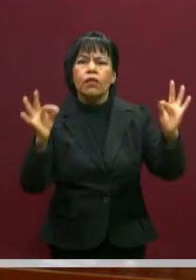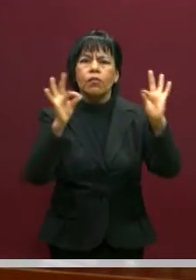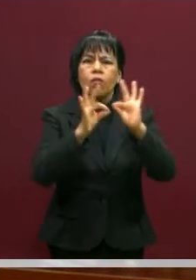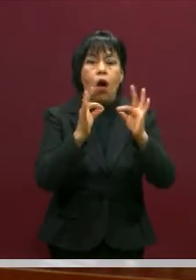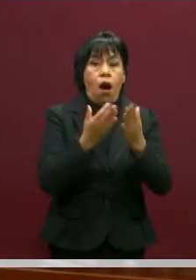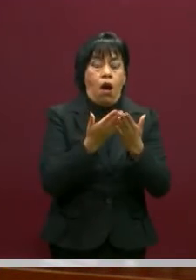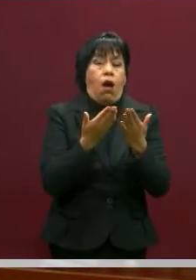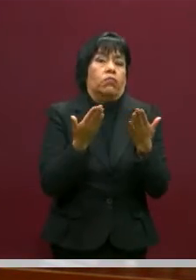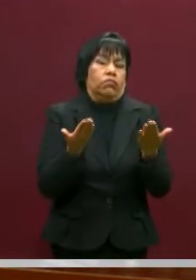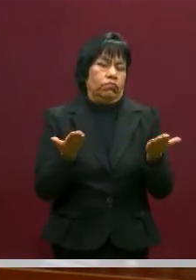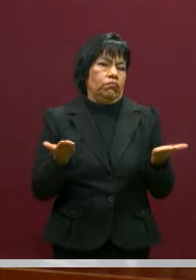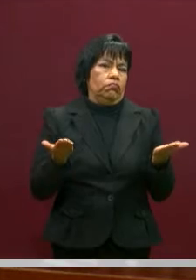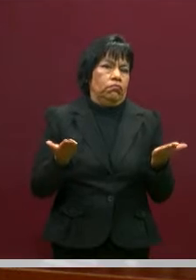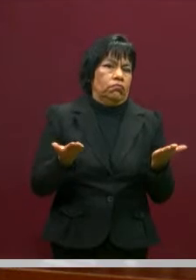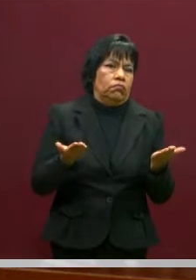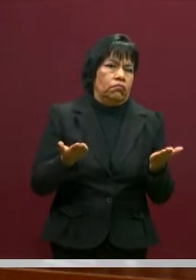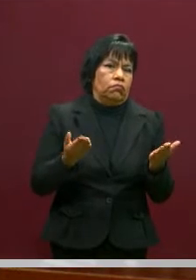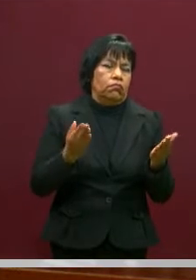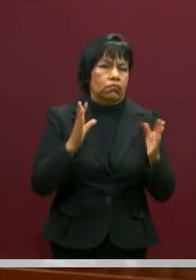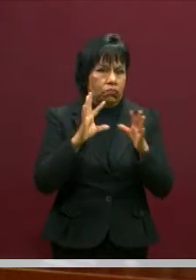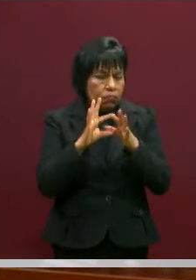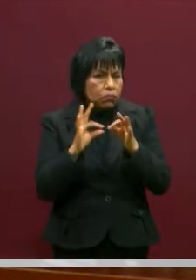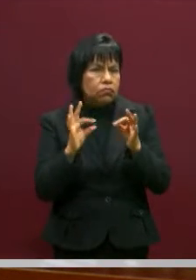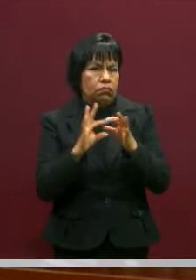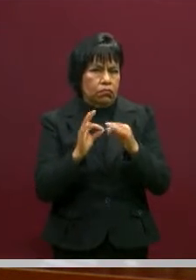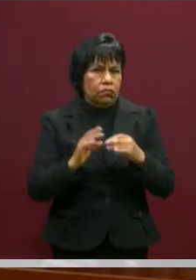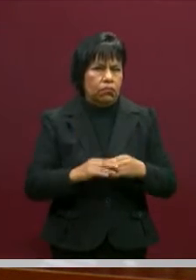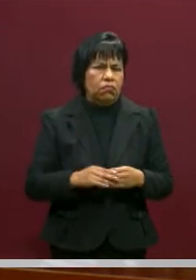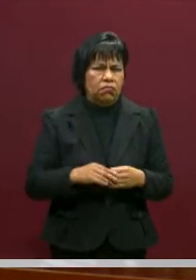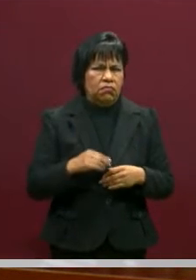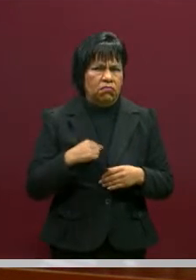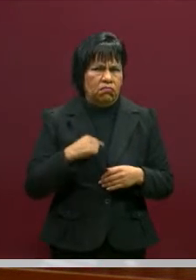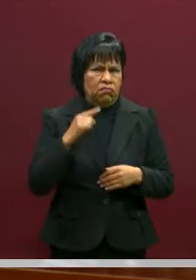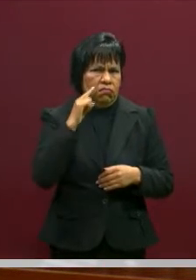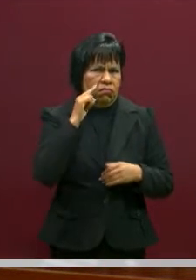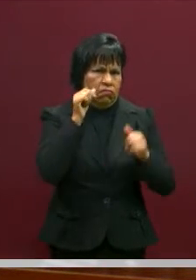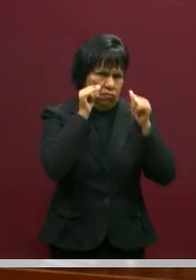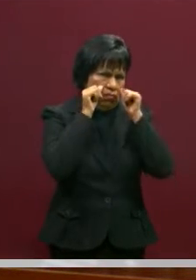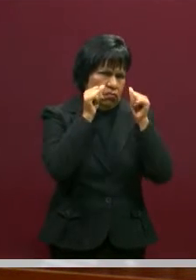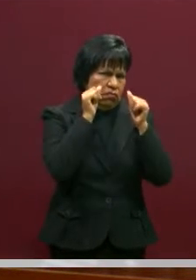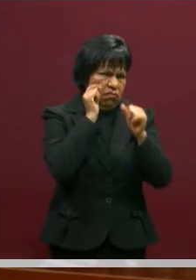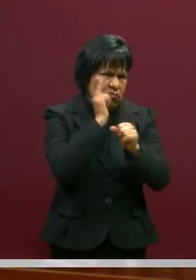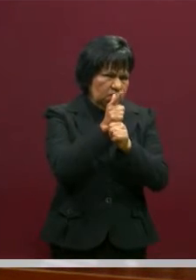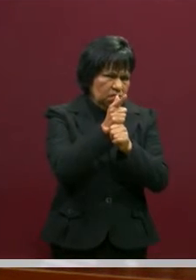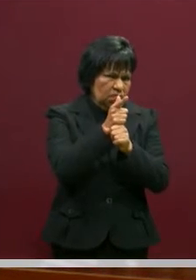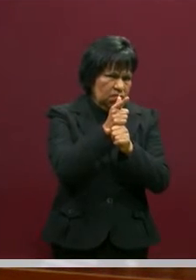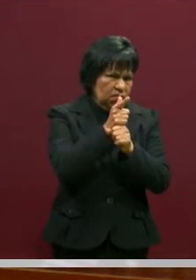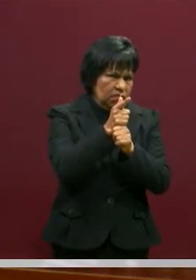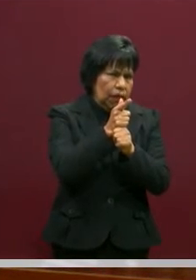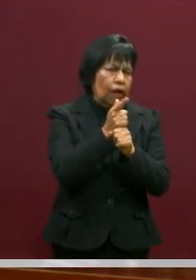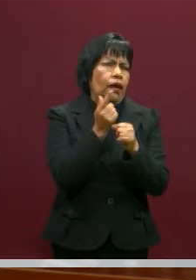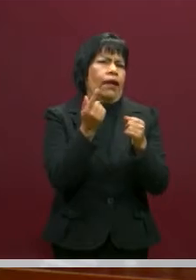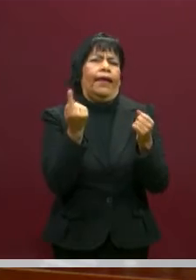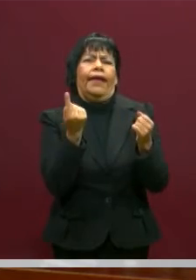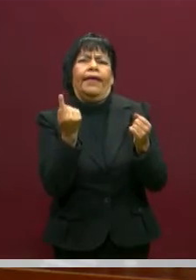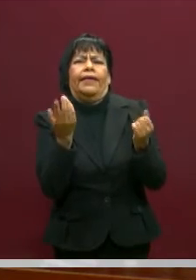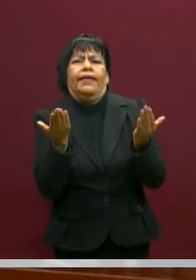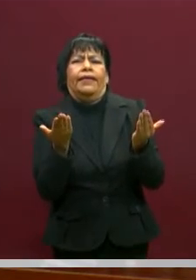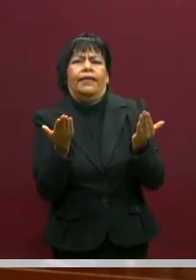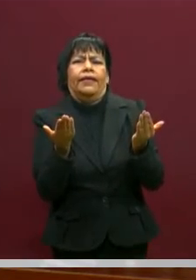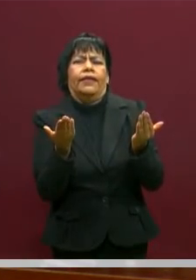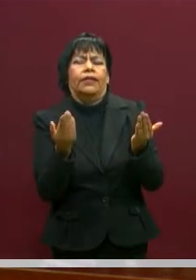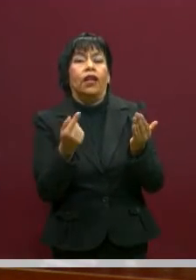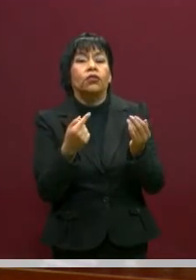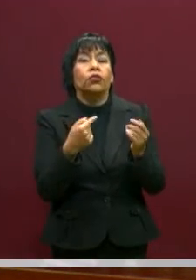Ahora bien, a mí me llama mucho la atención que tenemos que caer en cuenta que